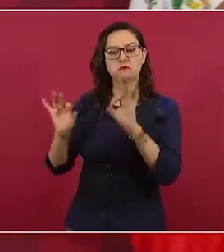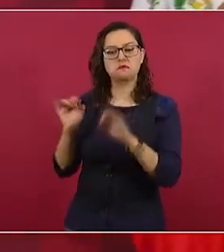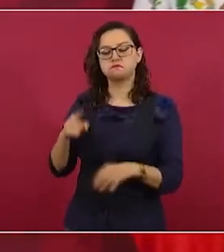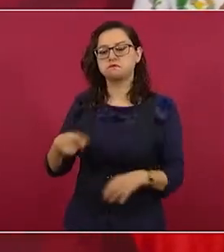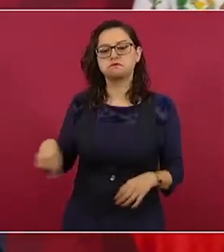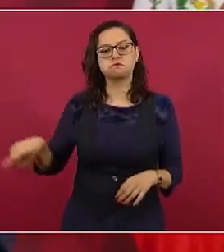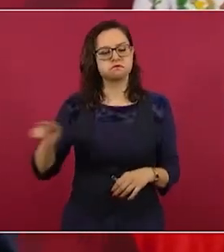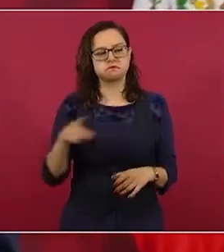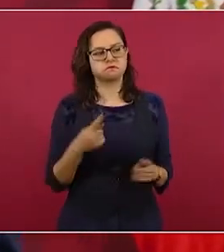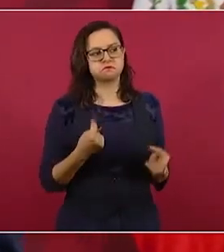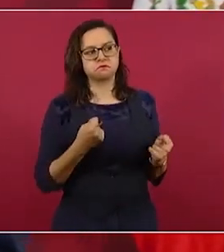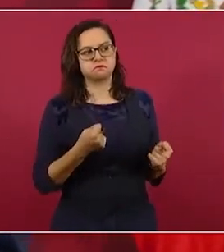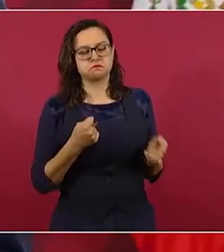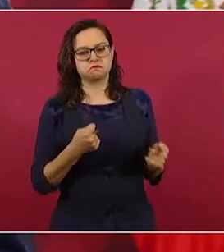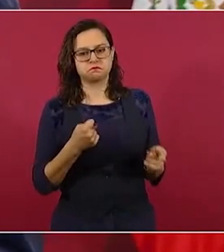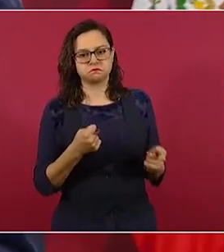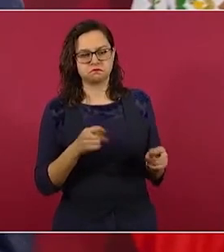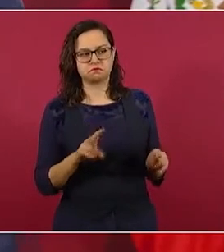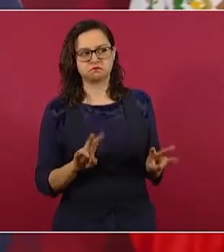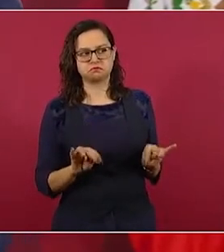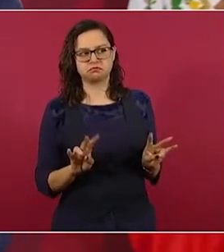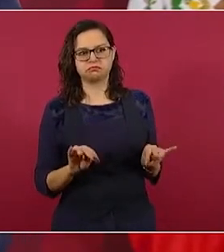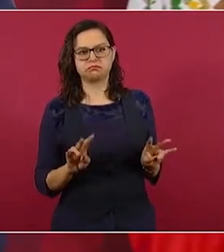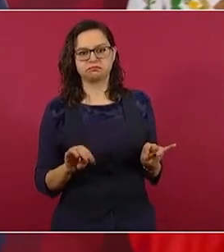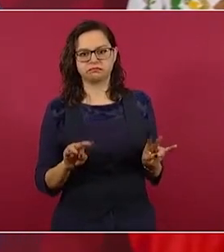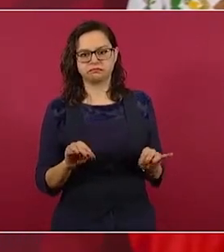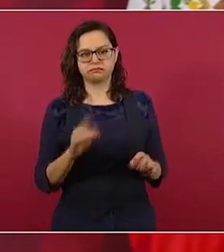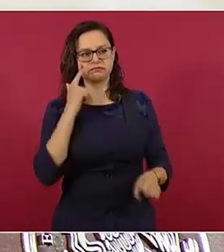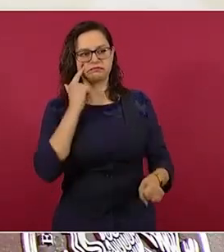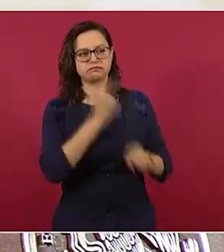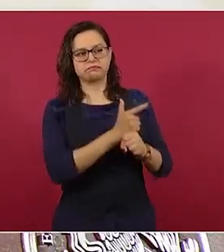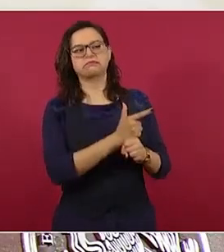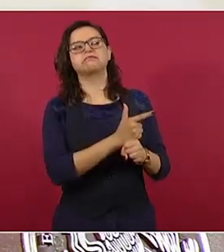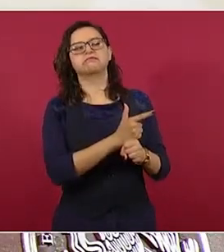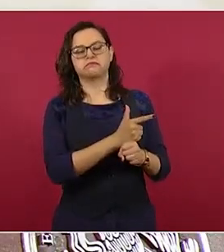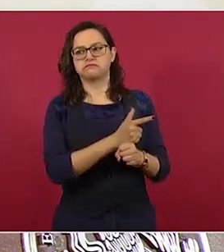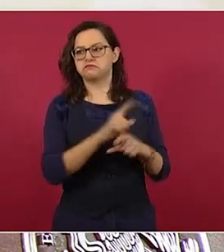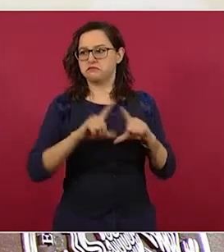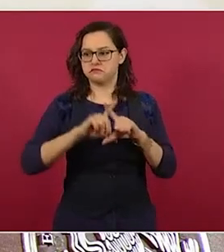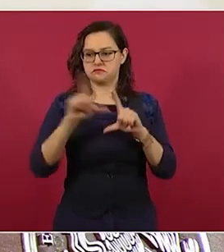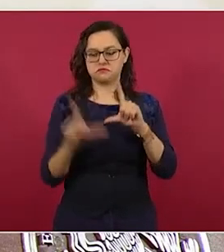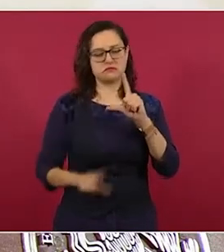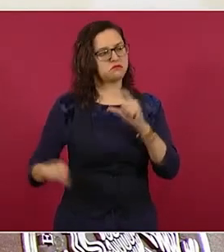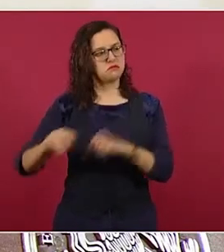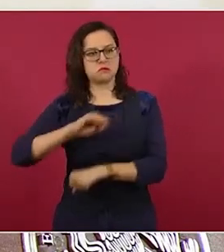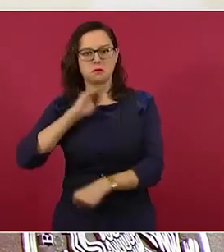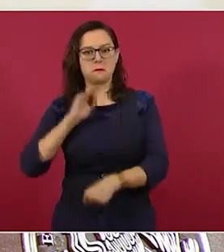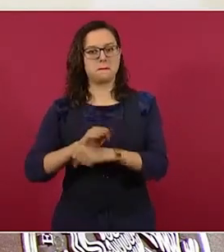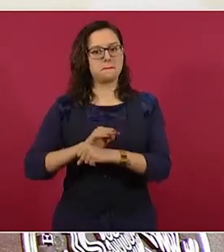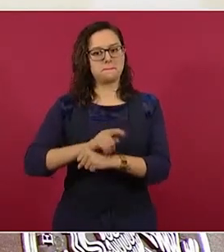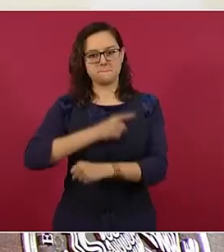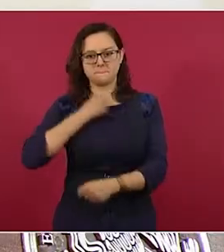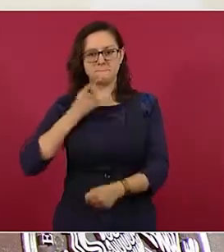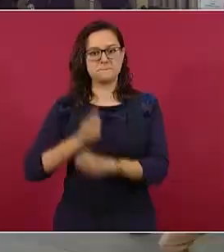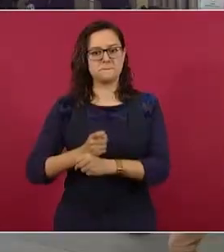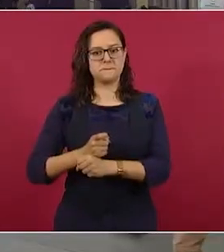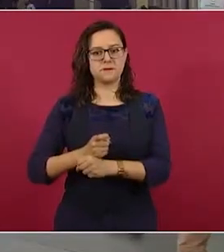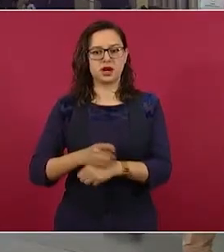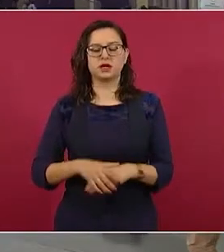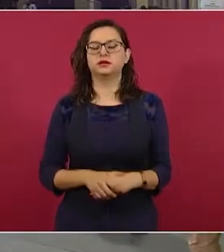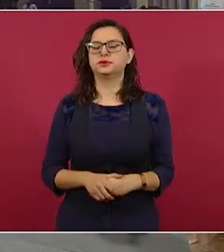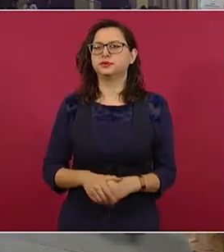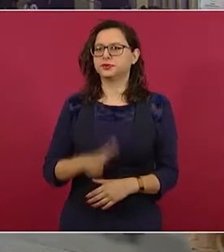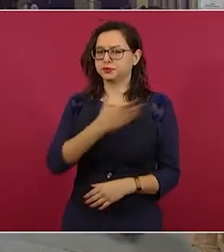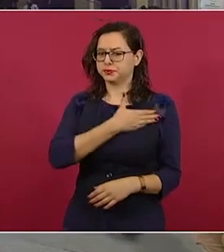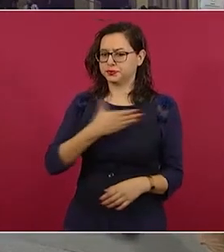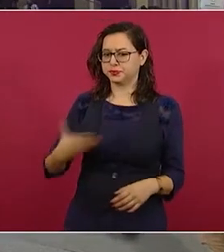muy defensora de los intereses de México, de los intereses de nuestra nación. Señor presidente,